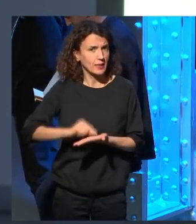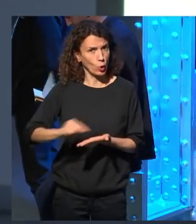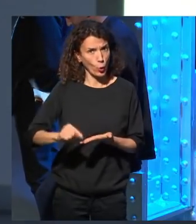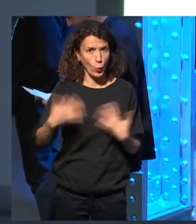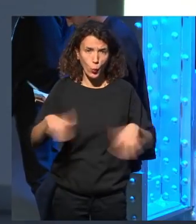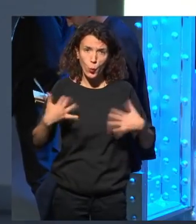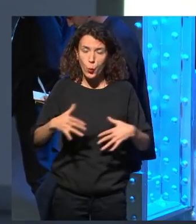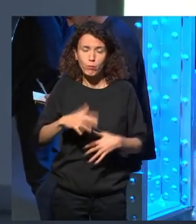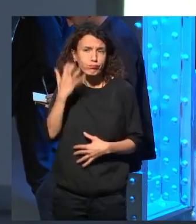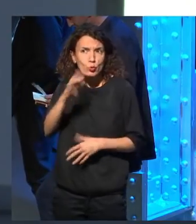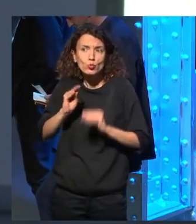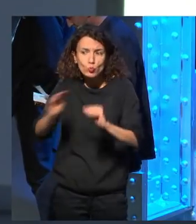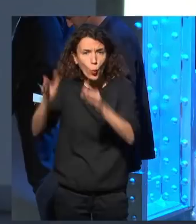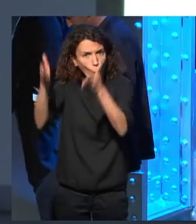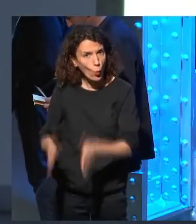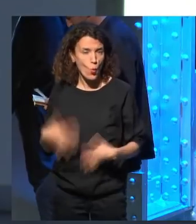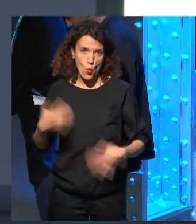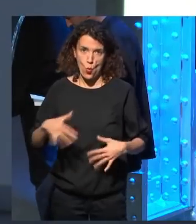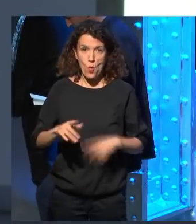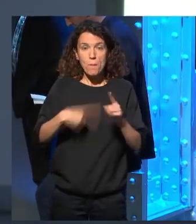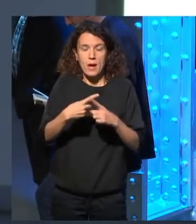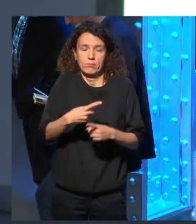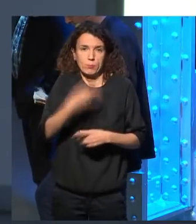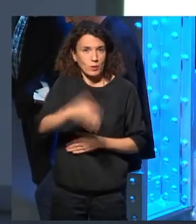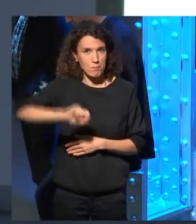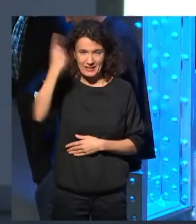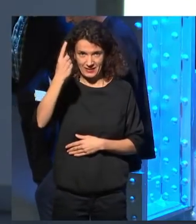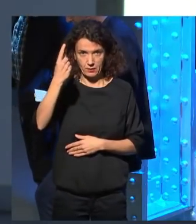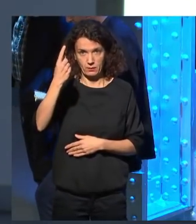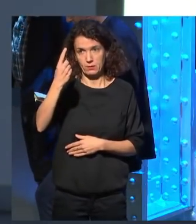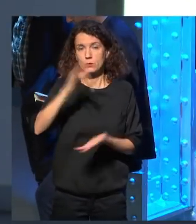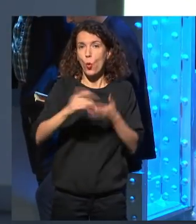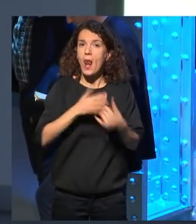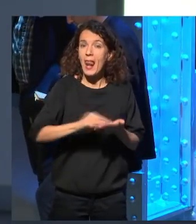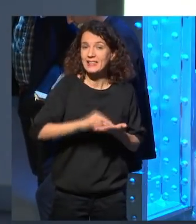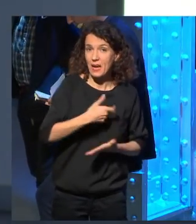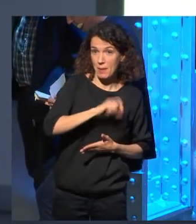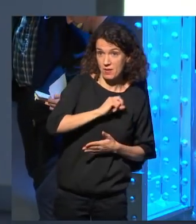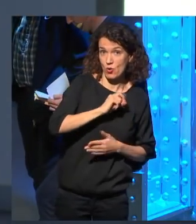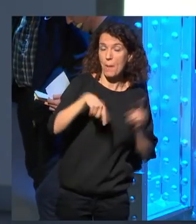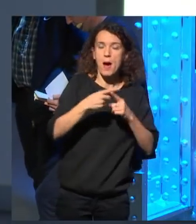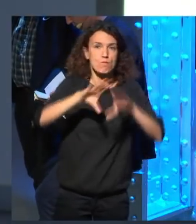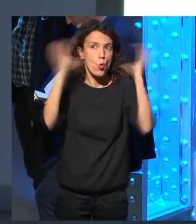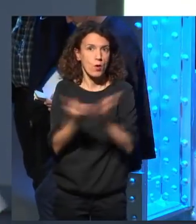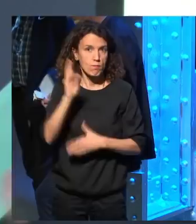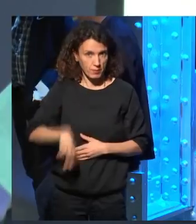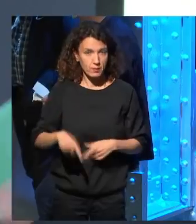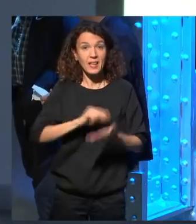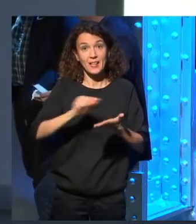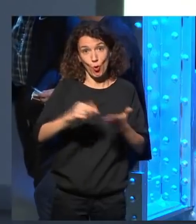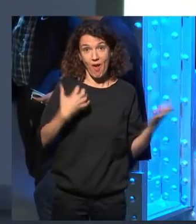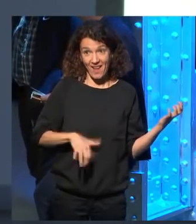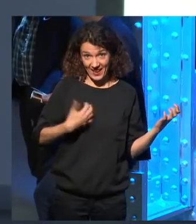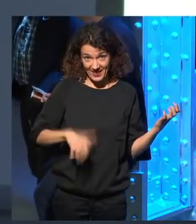más originales y más imprescindibles de las letras españolas y mundiales, el gran escritor